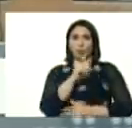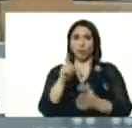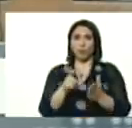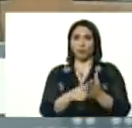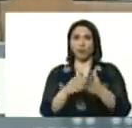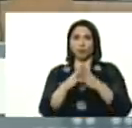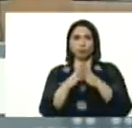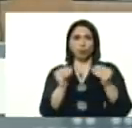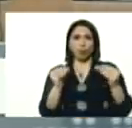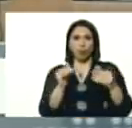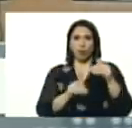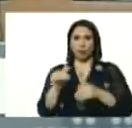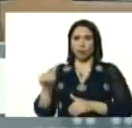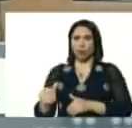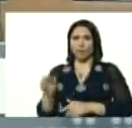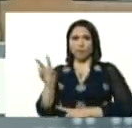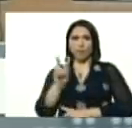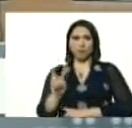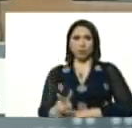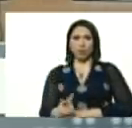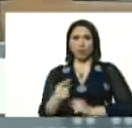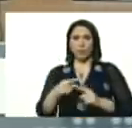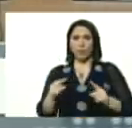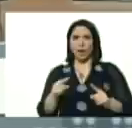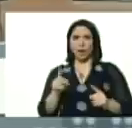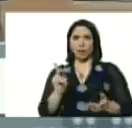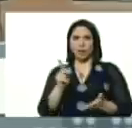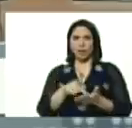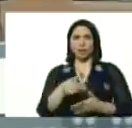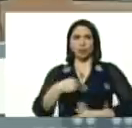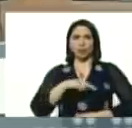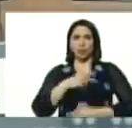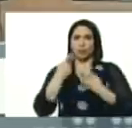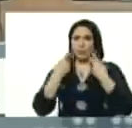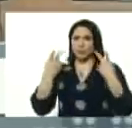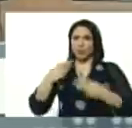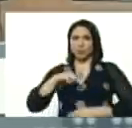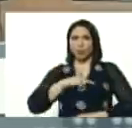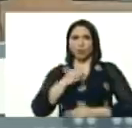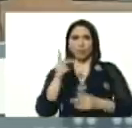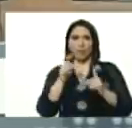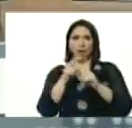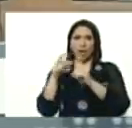todo el electorado venezolano, para llegarle con nuestro mensaje, con nuestra palabra,